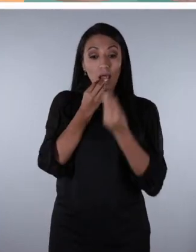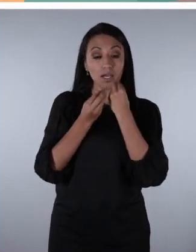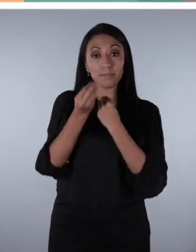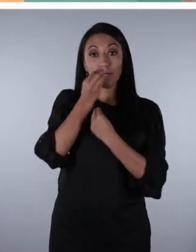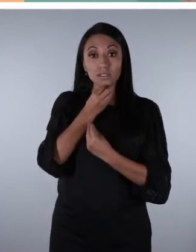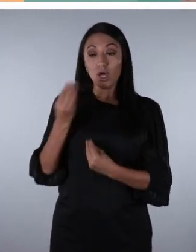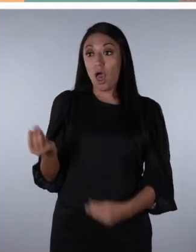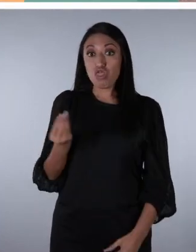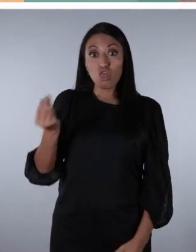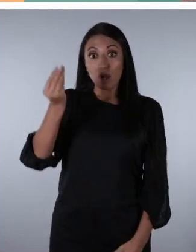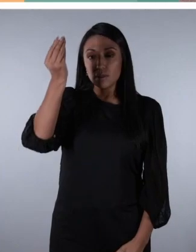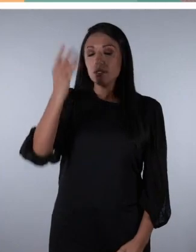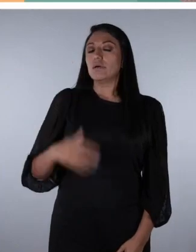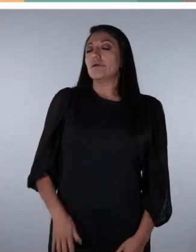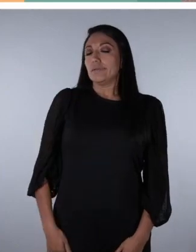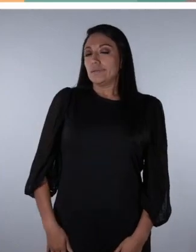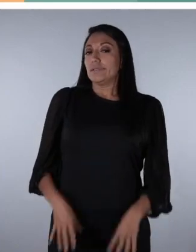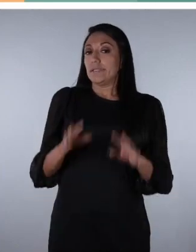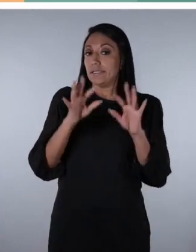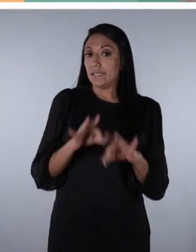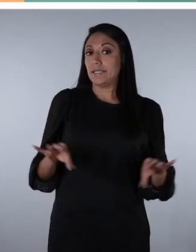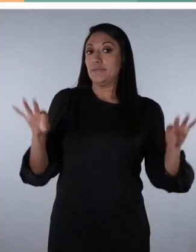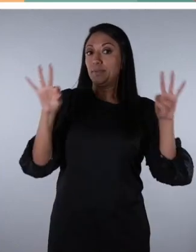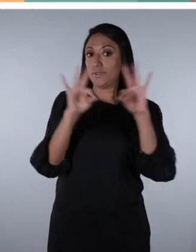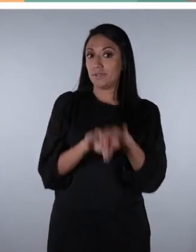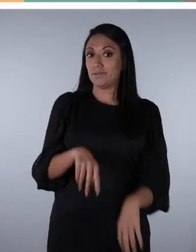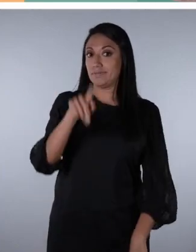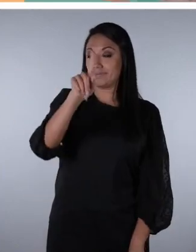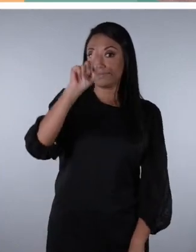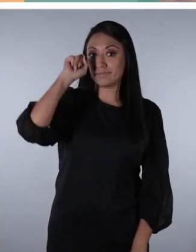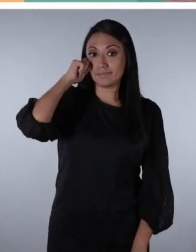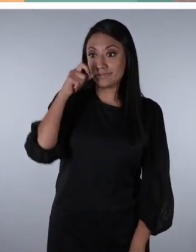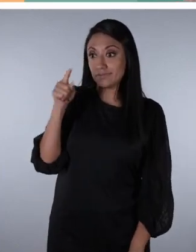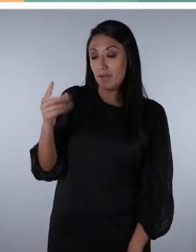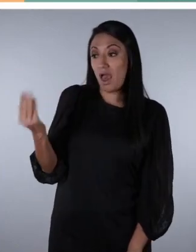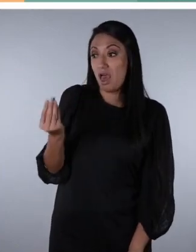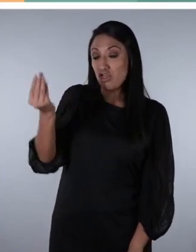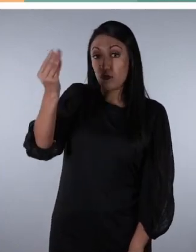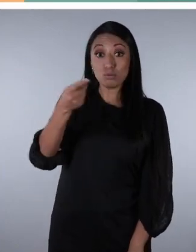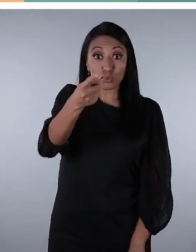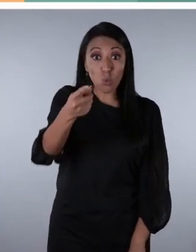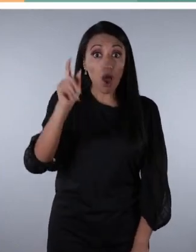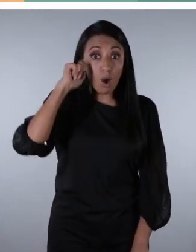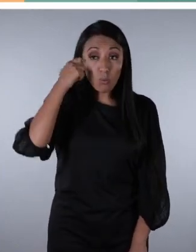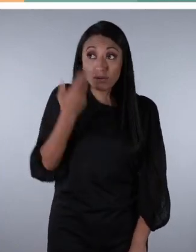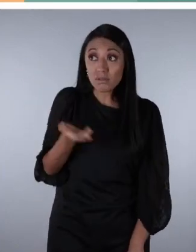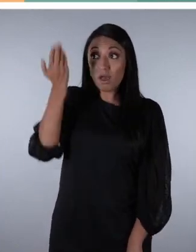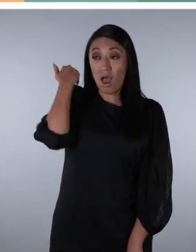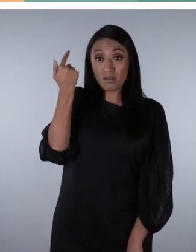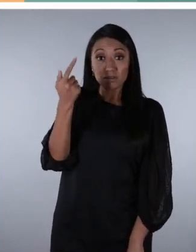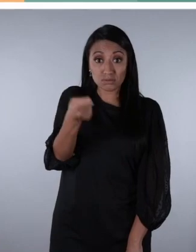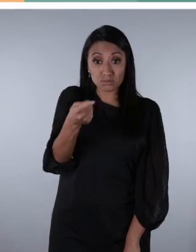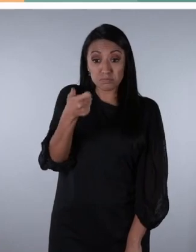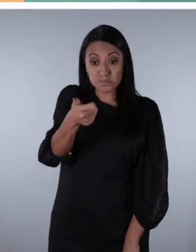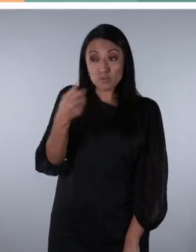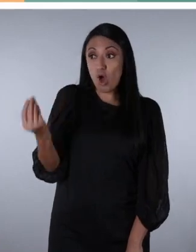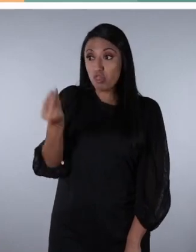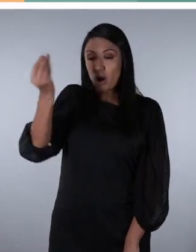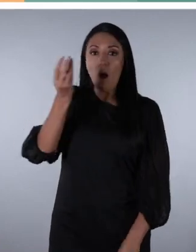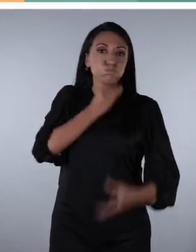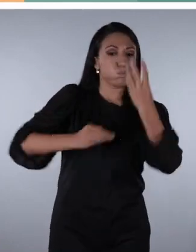en los adolescentes es muy importante. Les reto a recordar el apetito que solían tener ustedes cuando eran adolescentes.